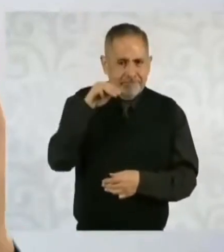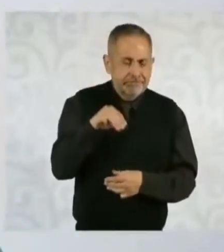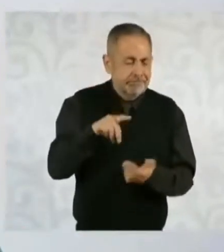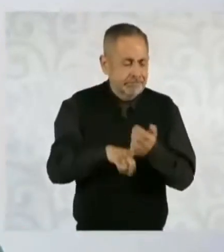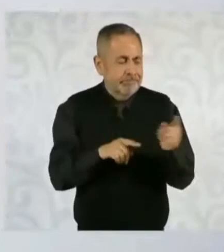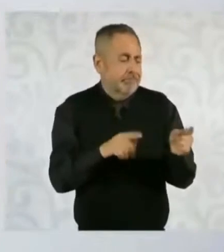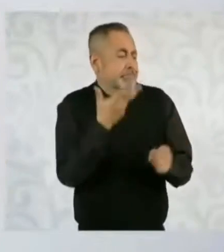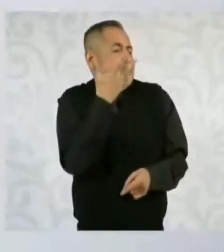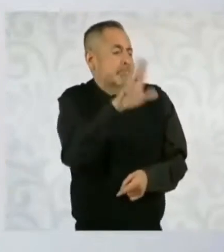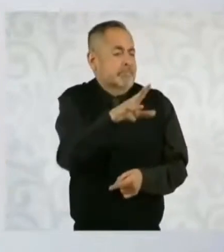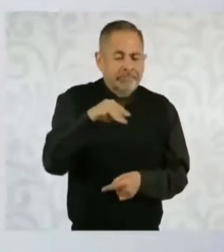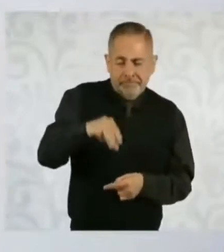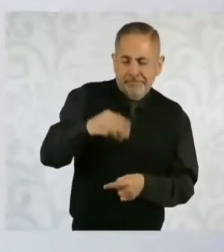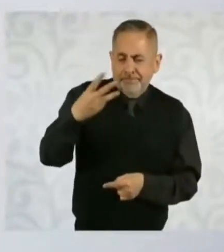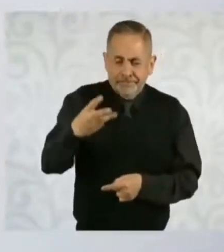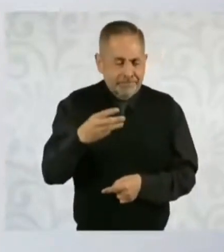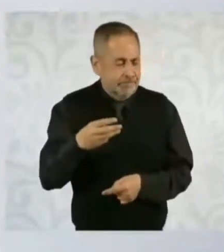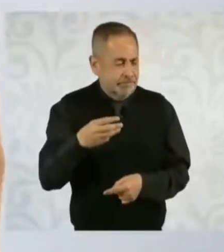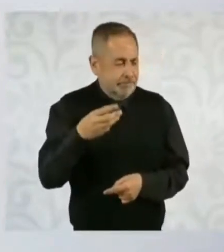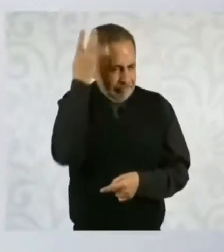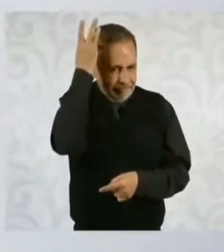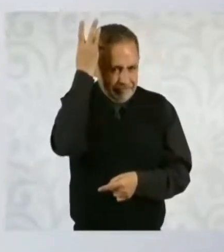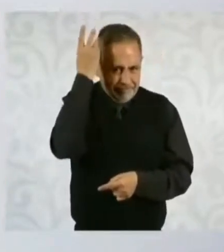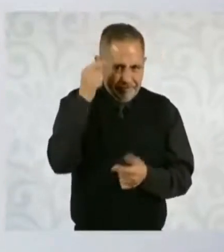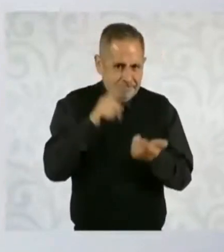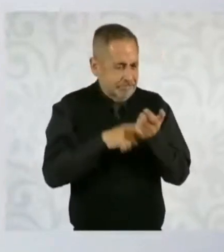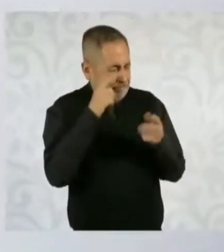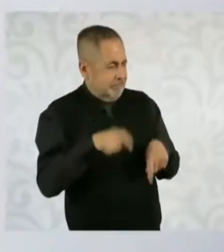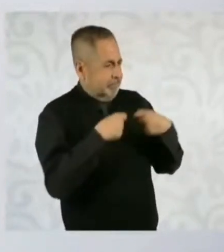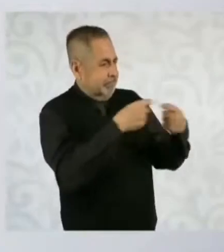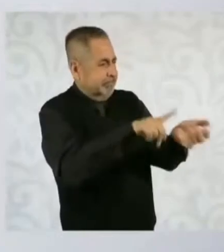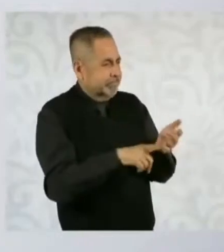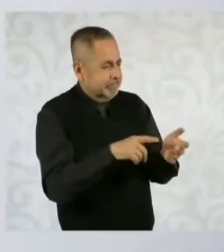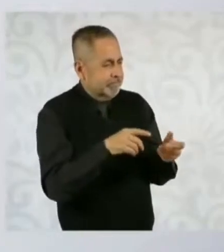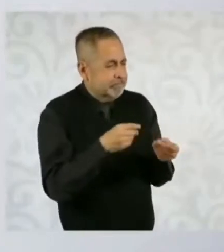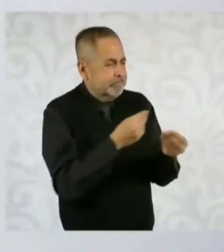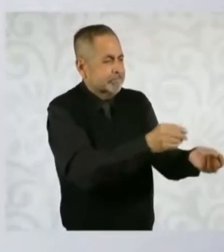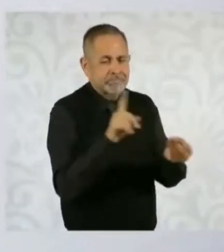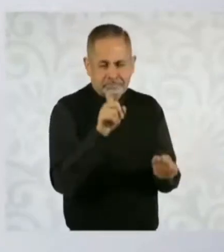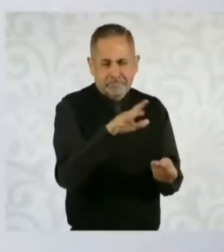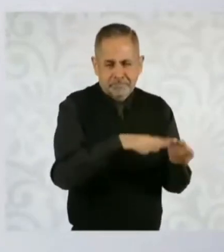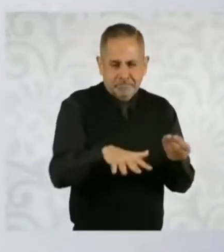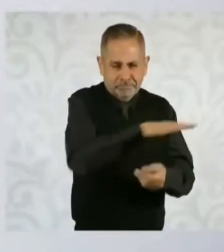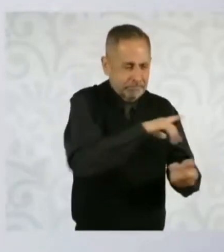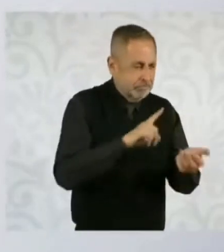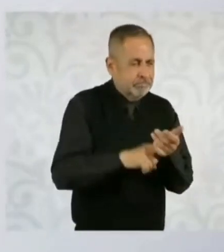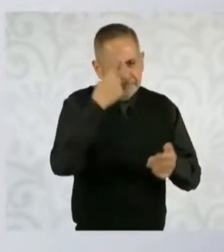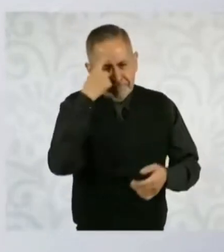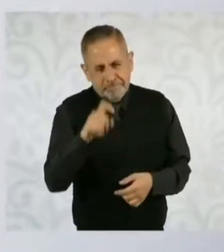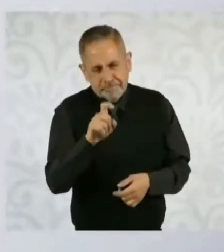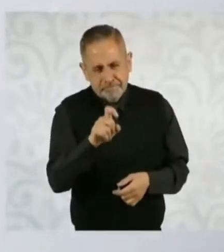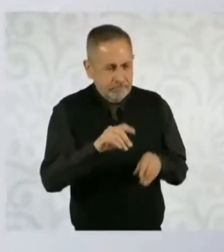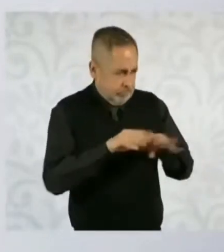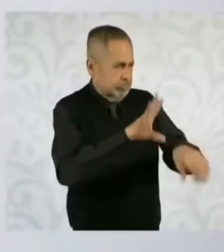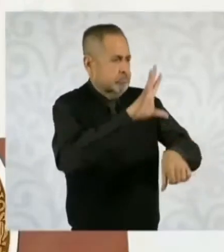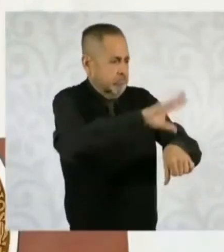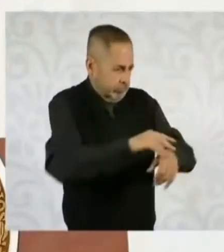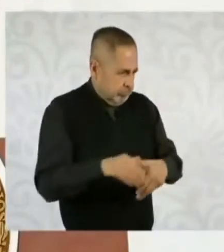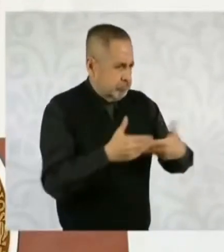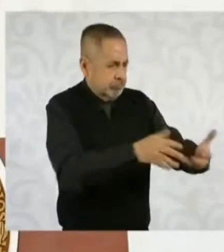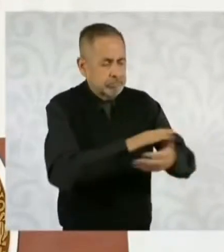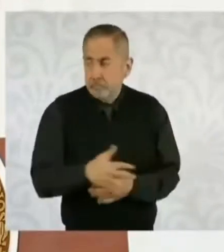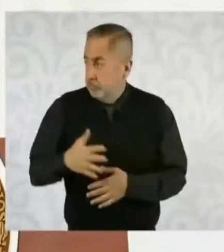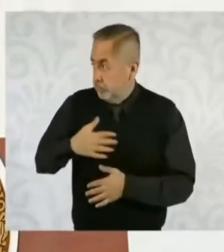una hipótesis, 10 millones de metros cúbicos para riego, y